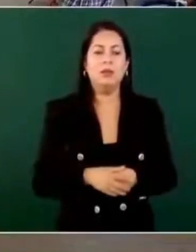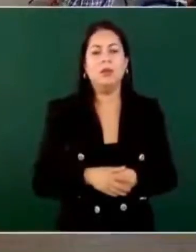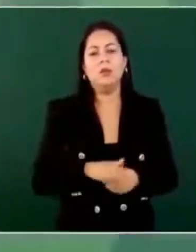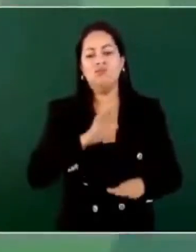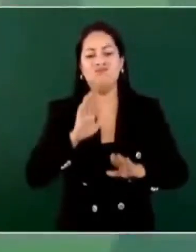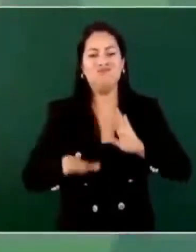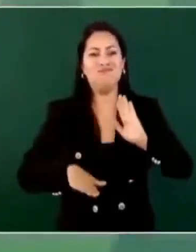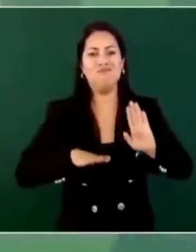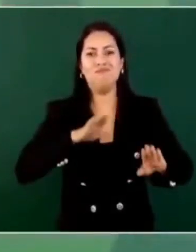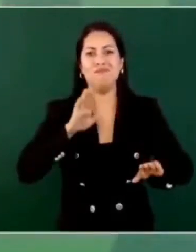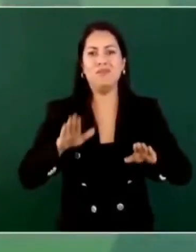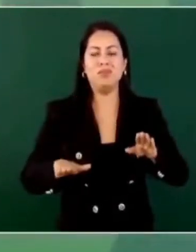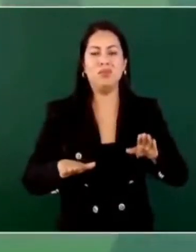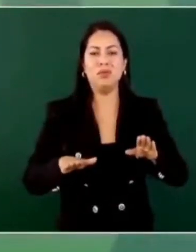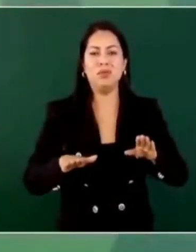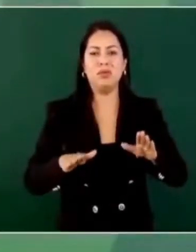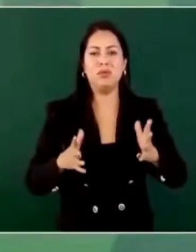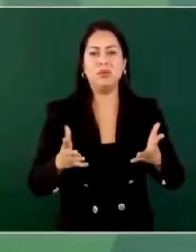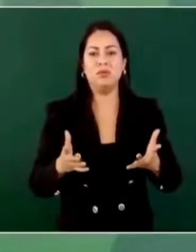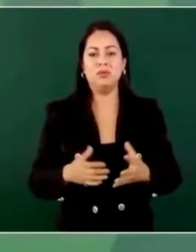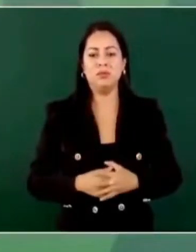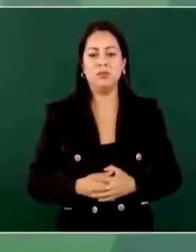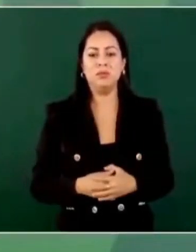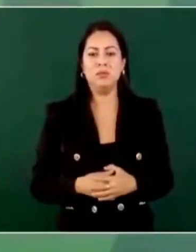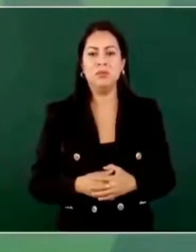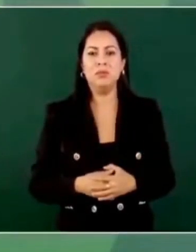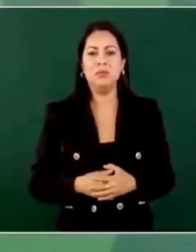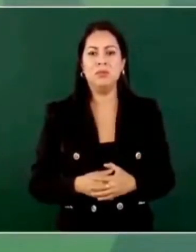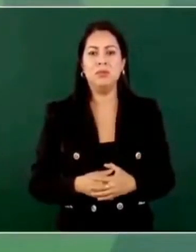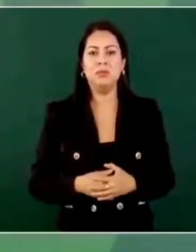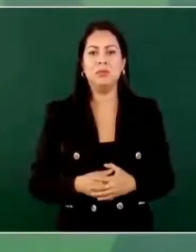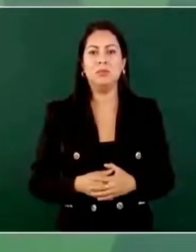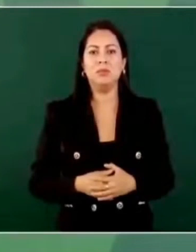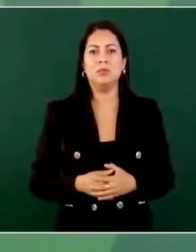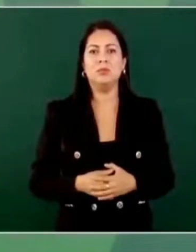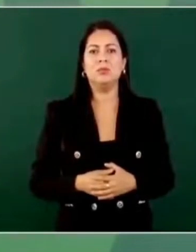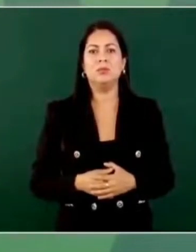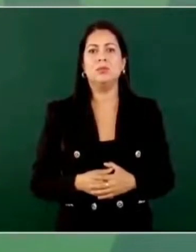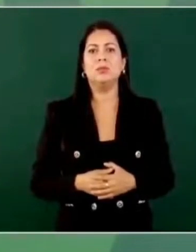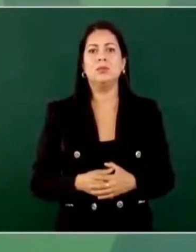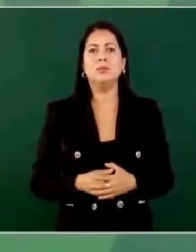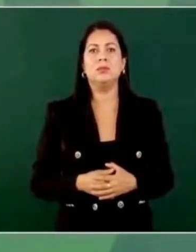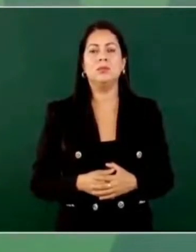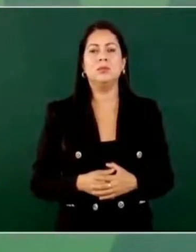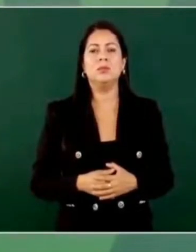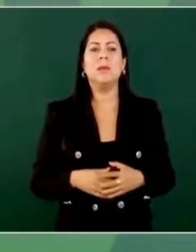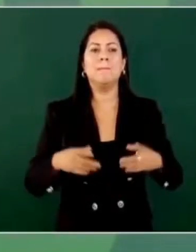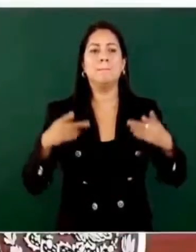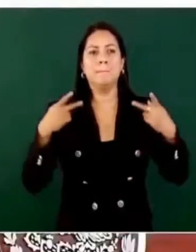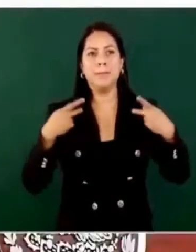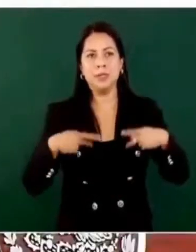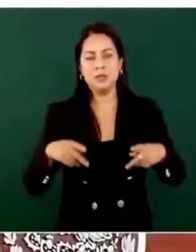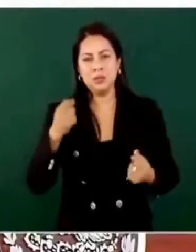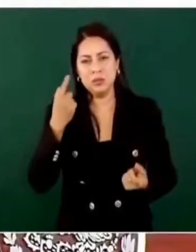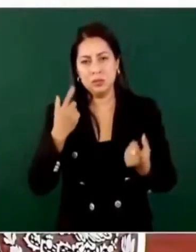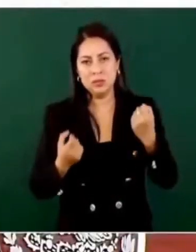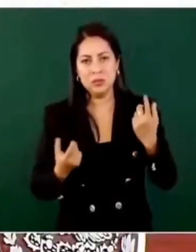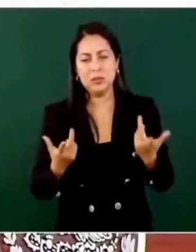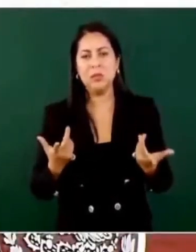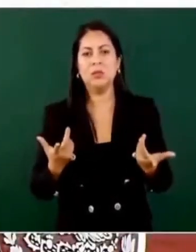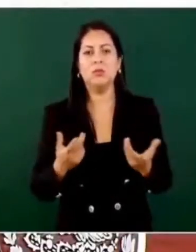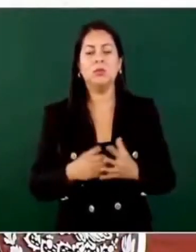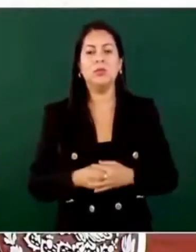unas personas…